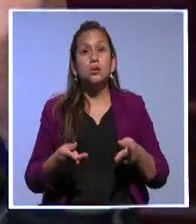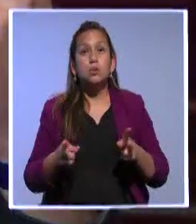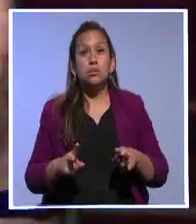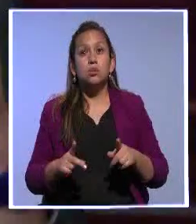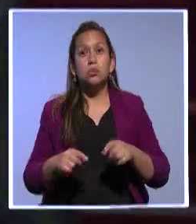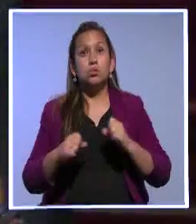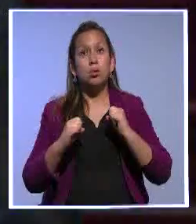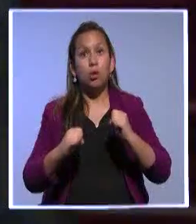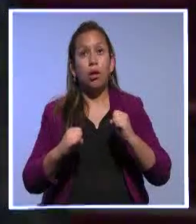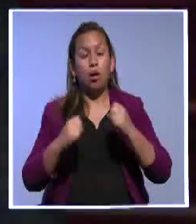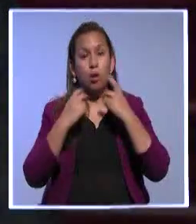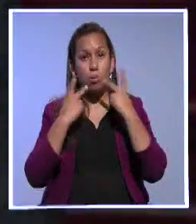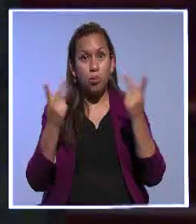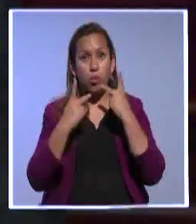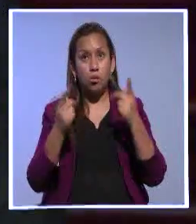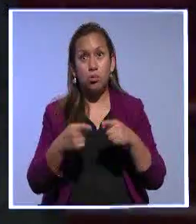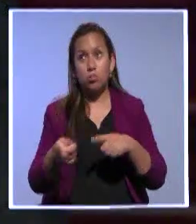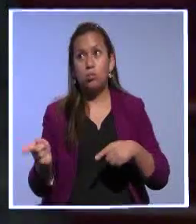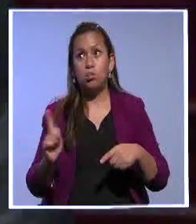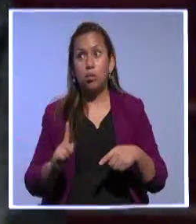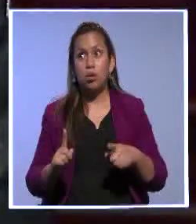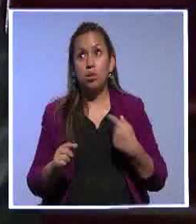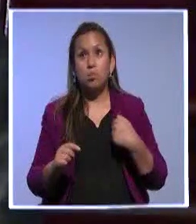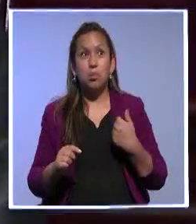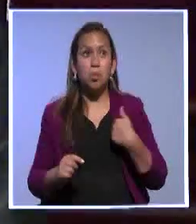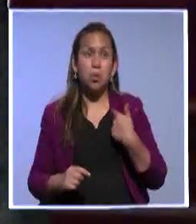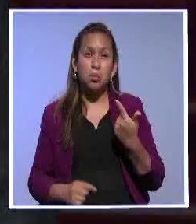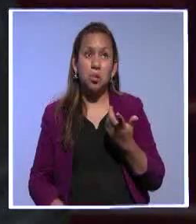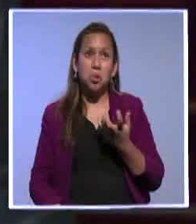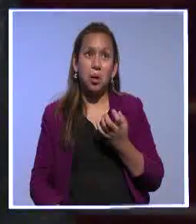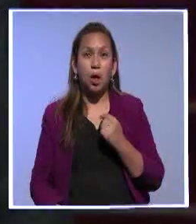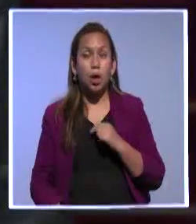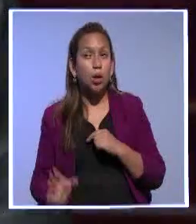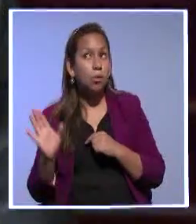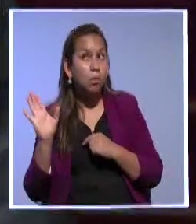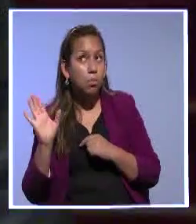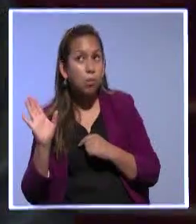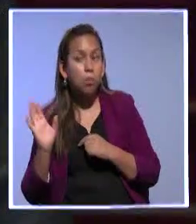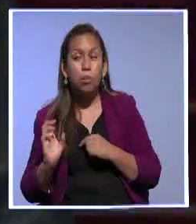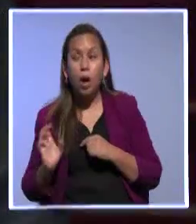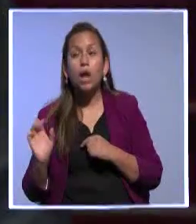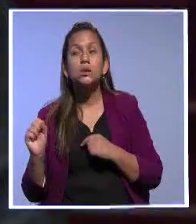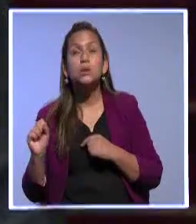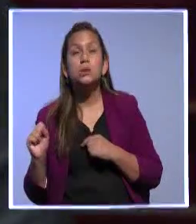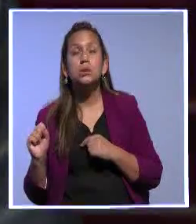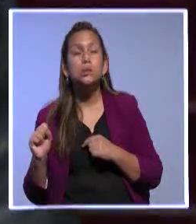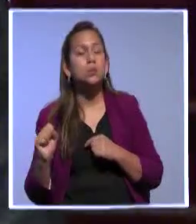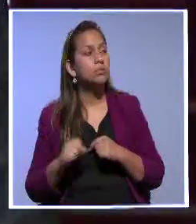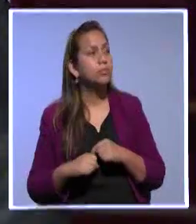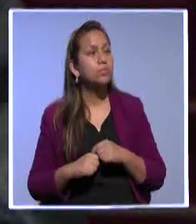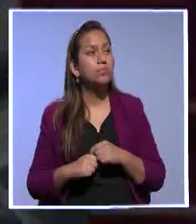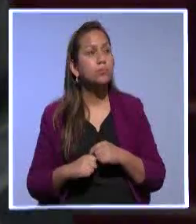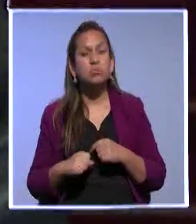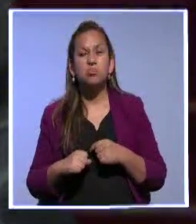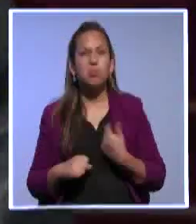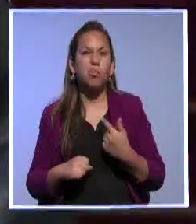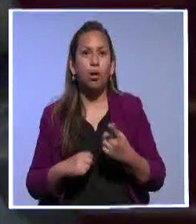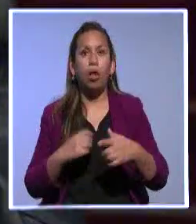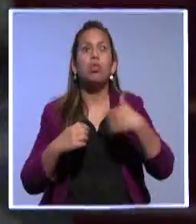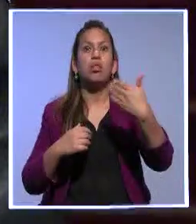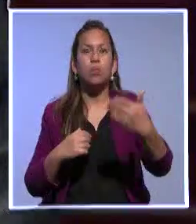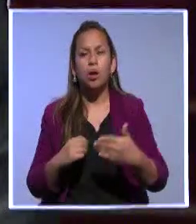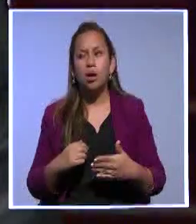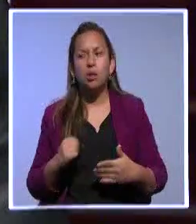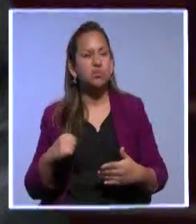popular, cuando me da ganas de escucharlo, el hecho de tener un mecanismo, una herramienta absolutamente